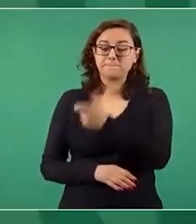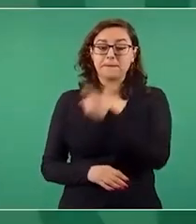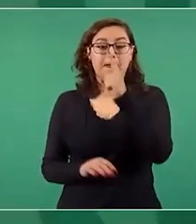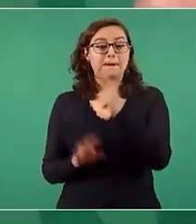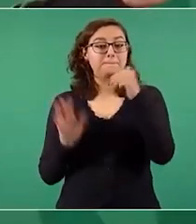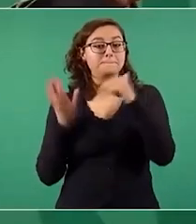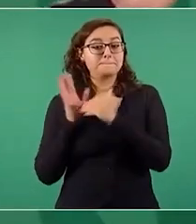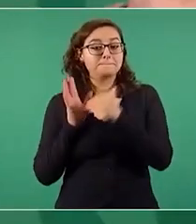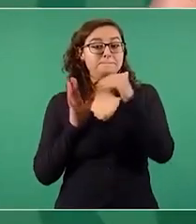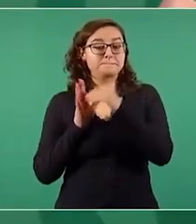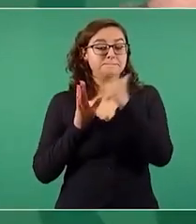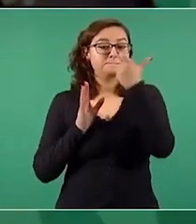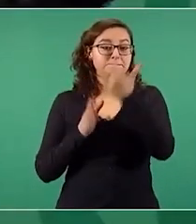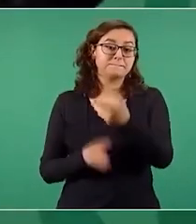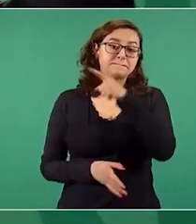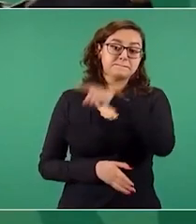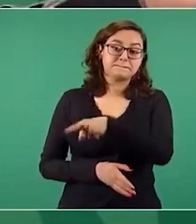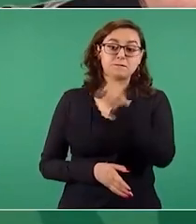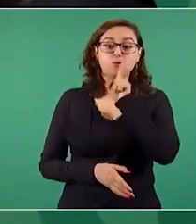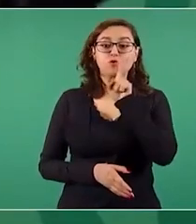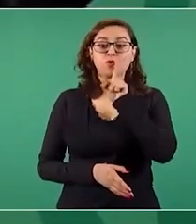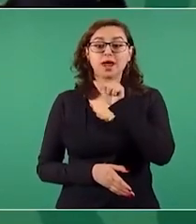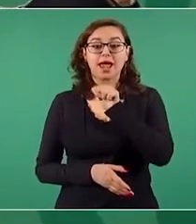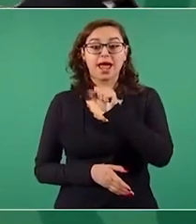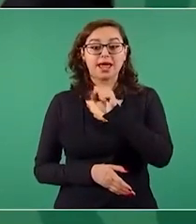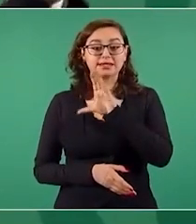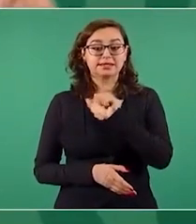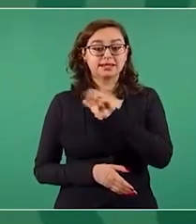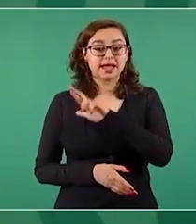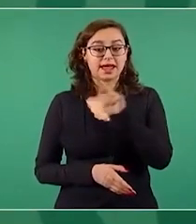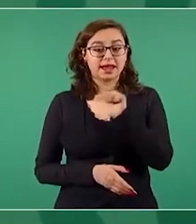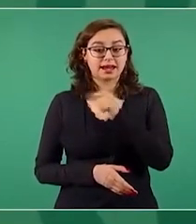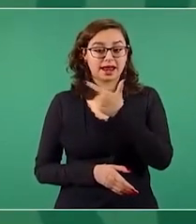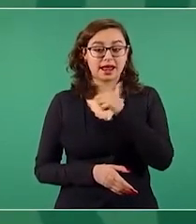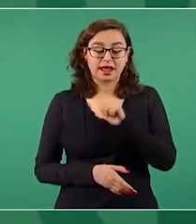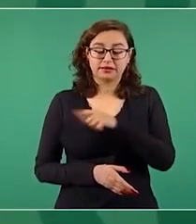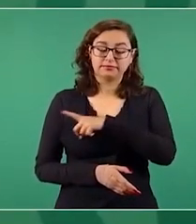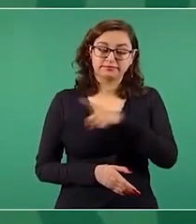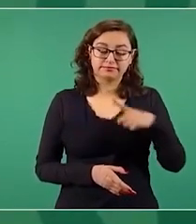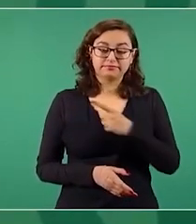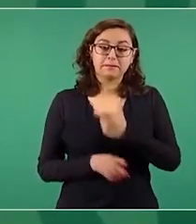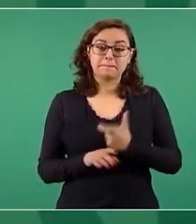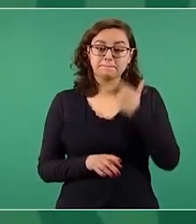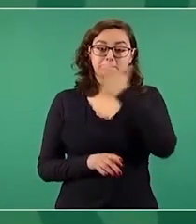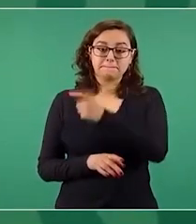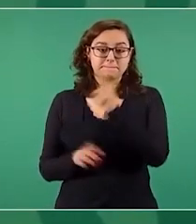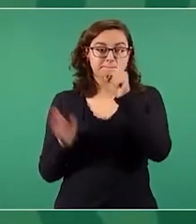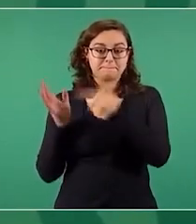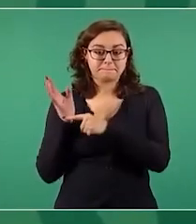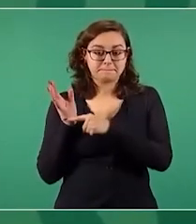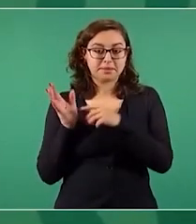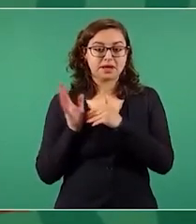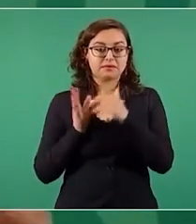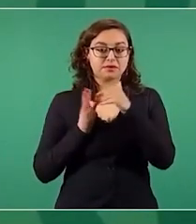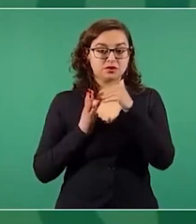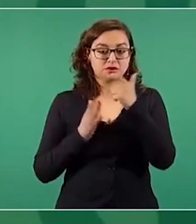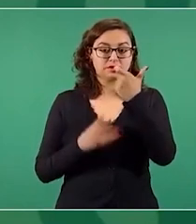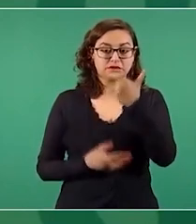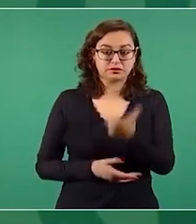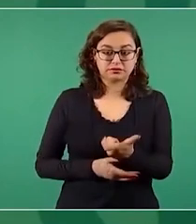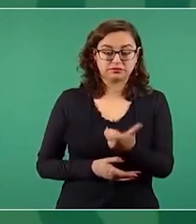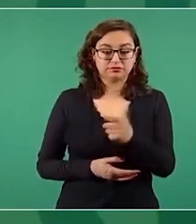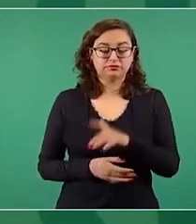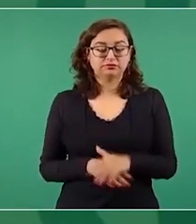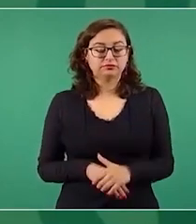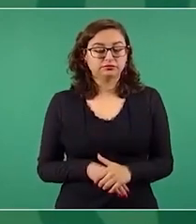que se llevó en el sexenio pasado. Pero a los ministros de